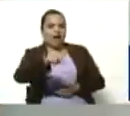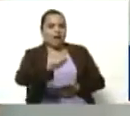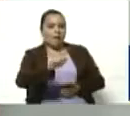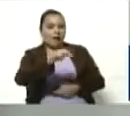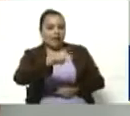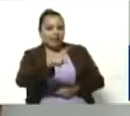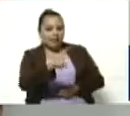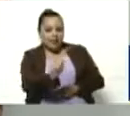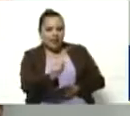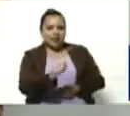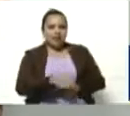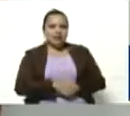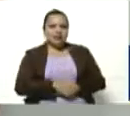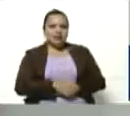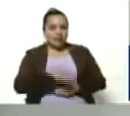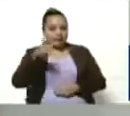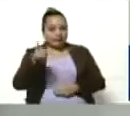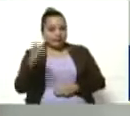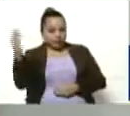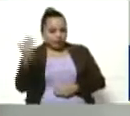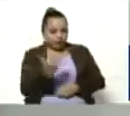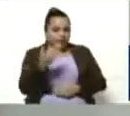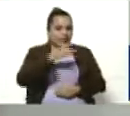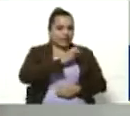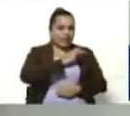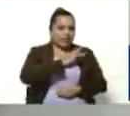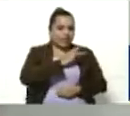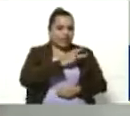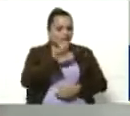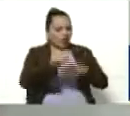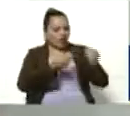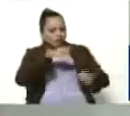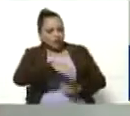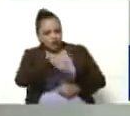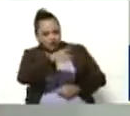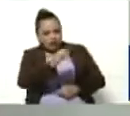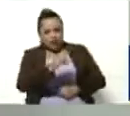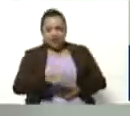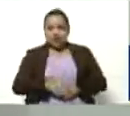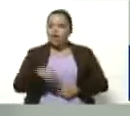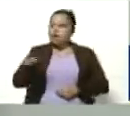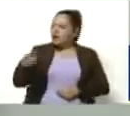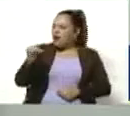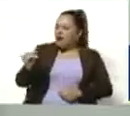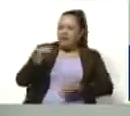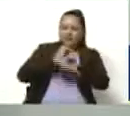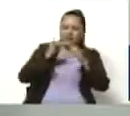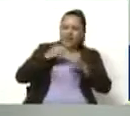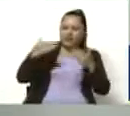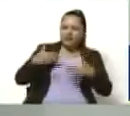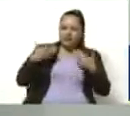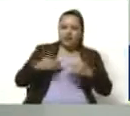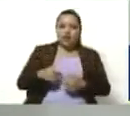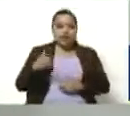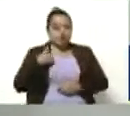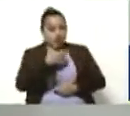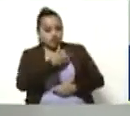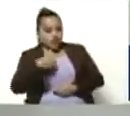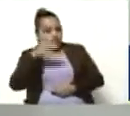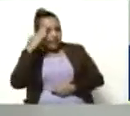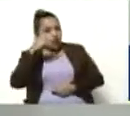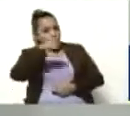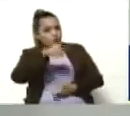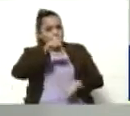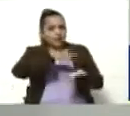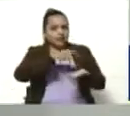hermana, desde Chile. Hola, Amanda, ¿cómo estás? Hola, ¿cómo estás? Muy contenta. Amanda, quisiera saber, tú que vienes aquí participando en